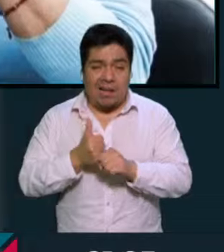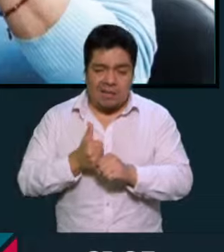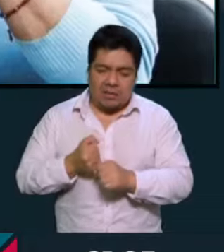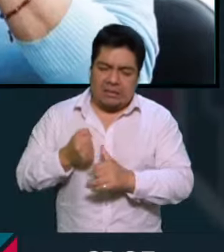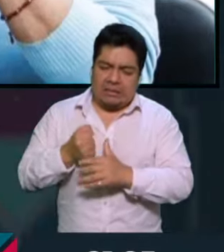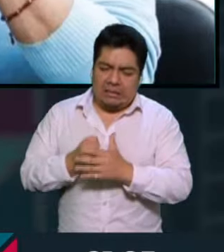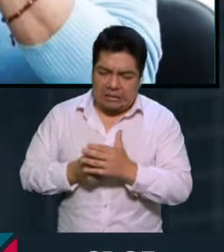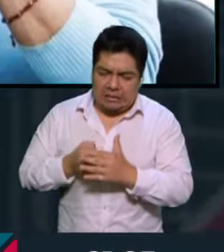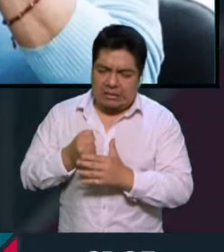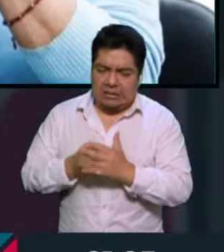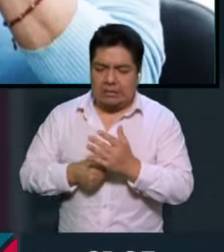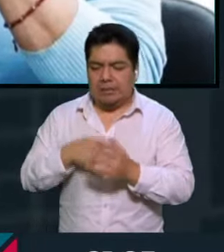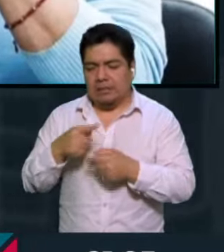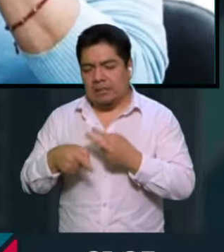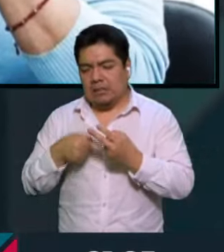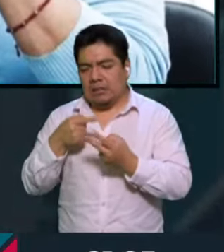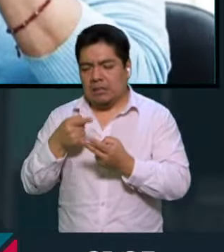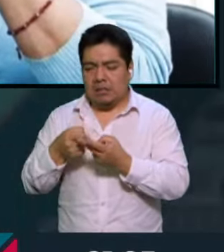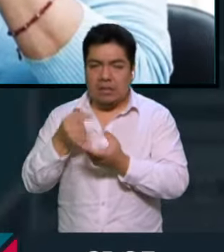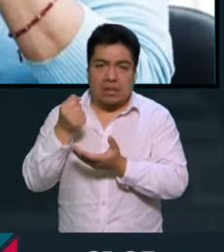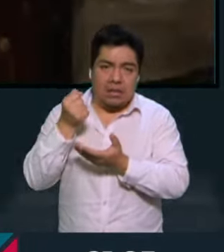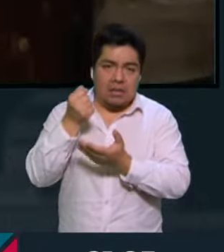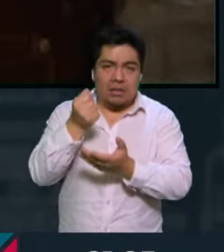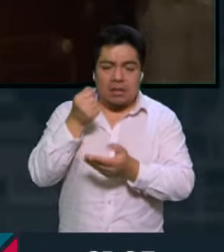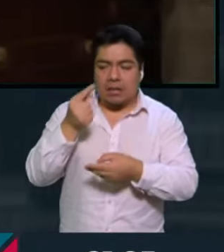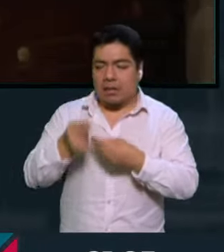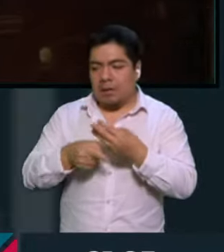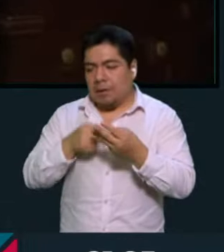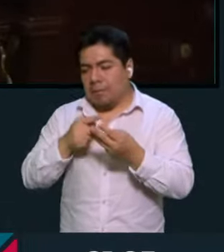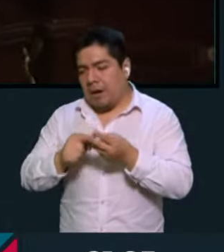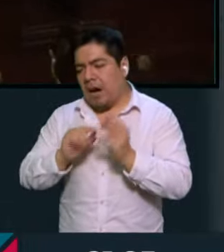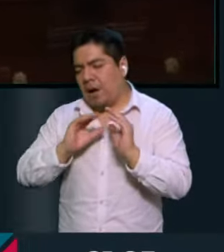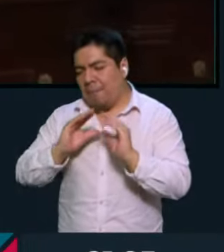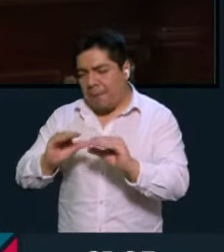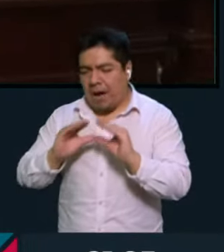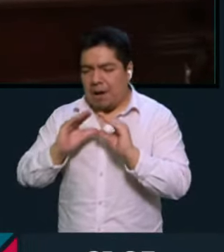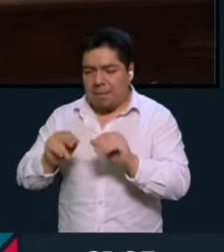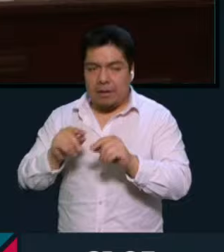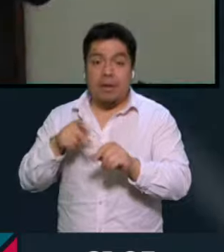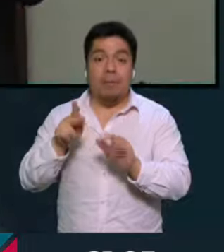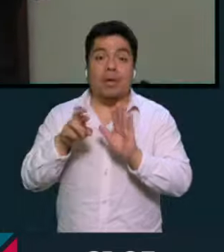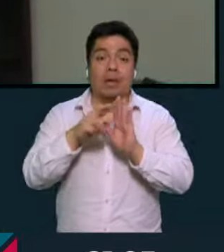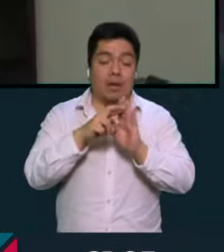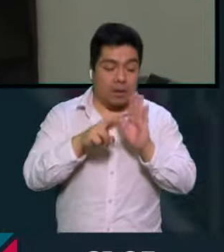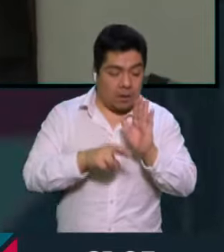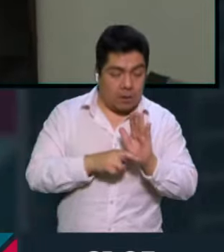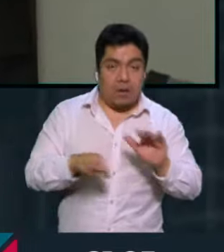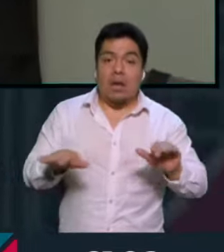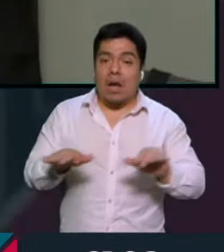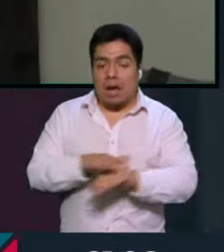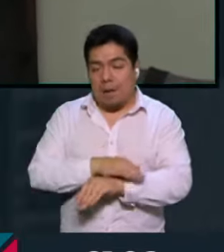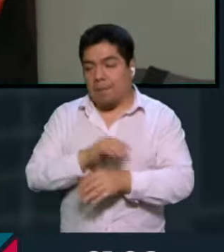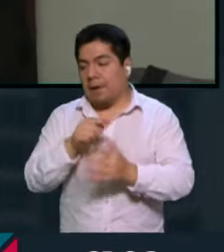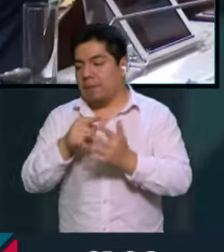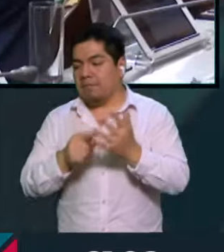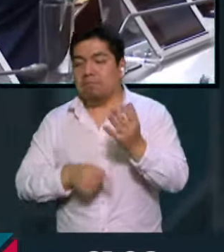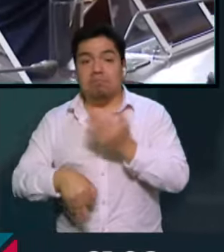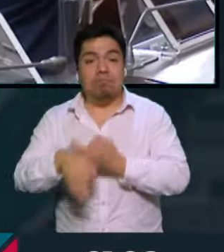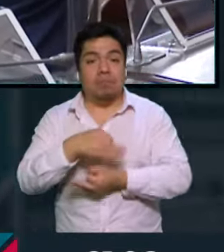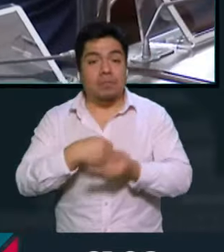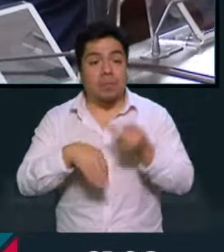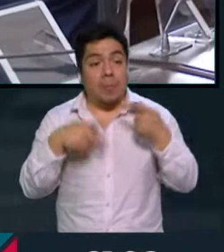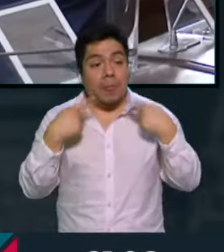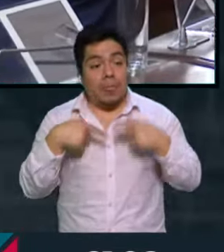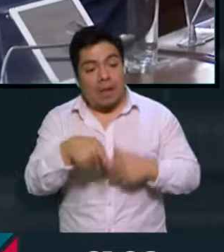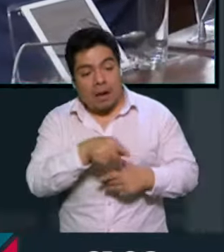presupuesto, ¿no? Para poder capacitar, sensibilizar, pero también crear protocolos, modificar reglamentos, ¿no? Y empezar a concientizar a